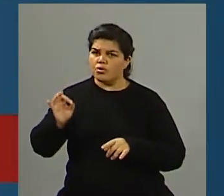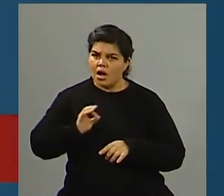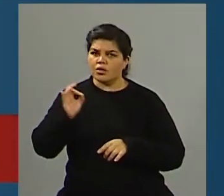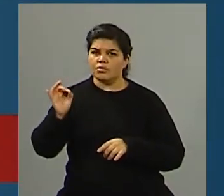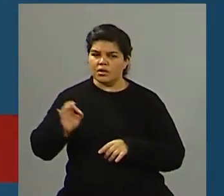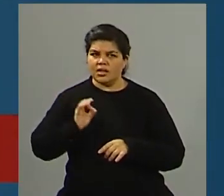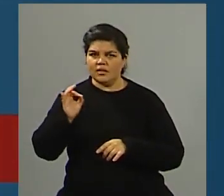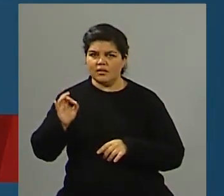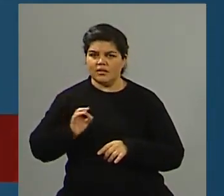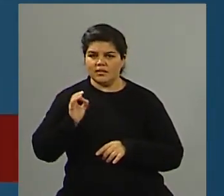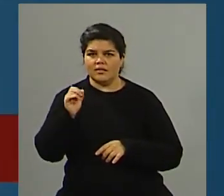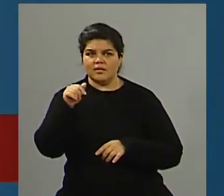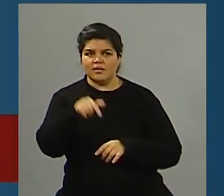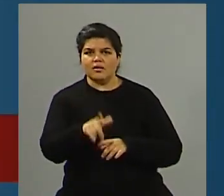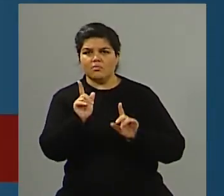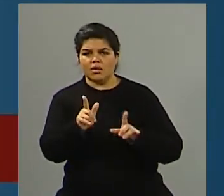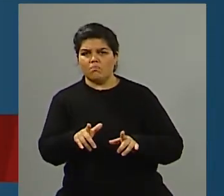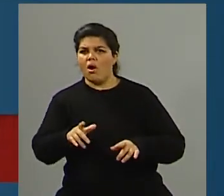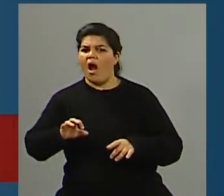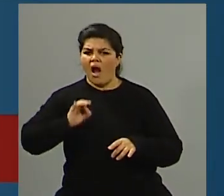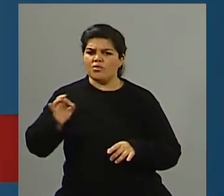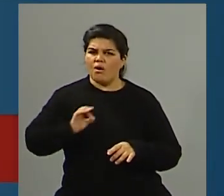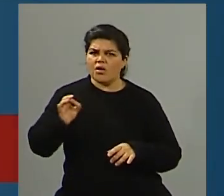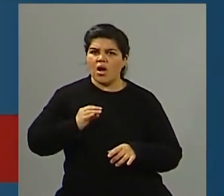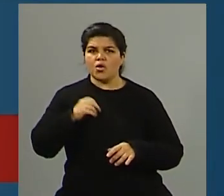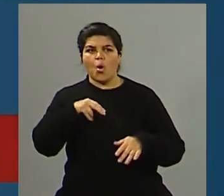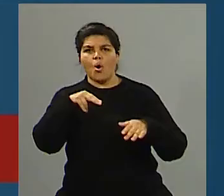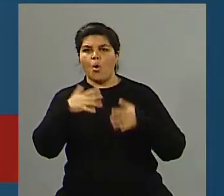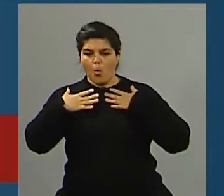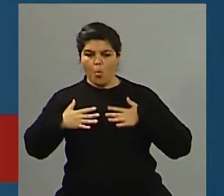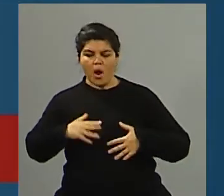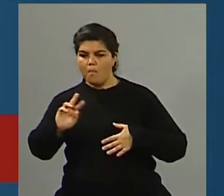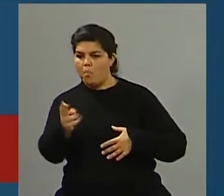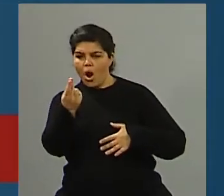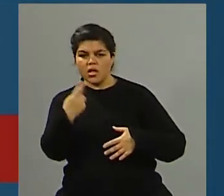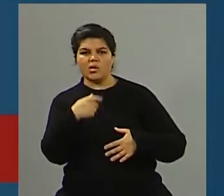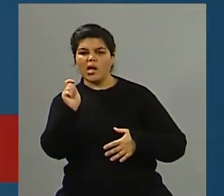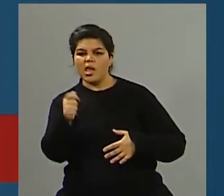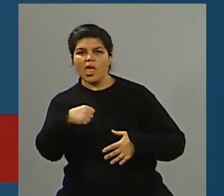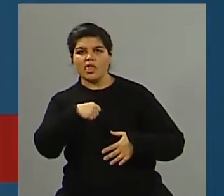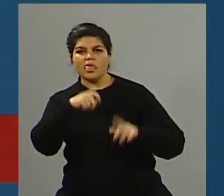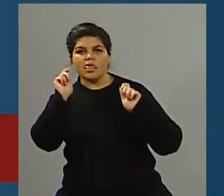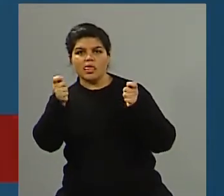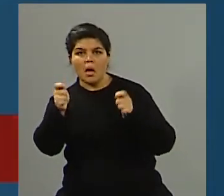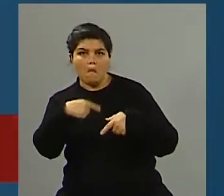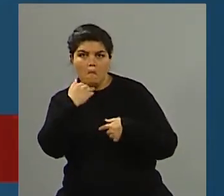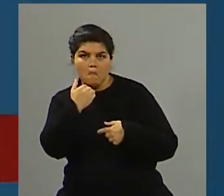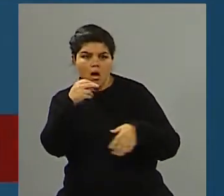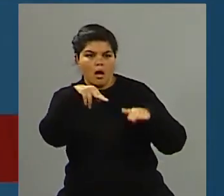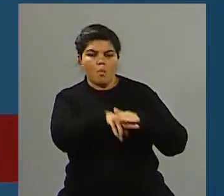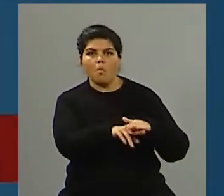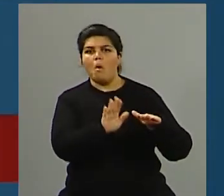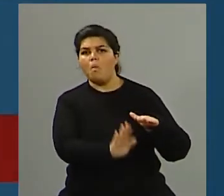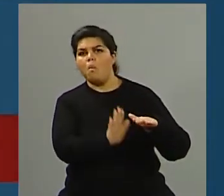¿no? Y todos los años por ahí consiguen el nombre de alguien más. ¿Y por qué sucede esto? ¿Por qué? Porque hay que tener en cuenta que a la hora que